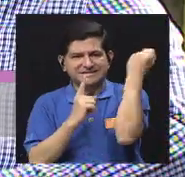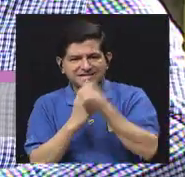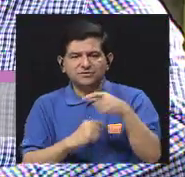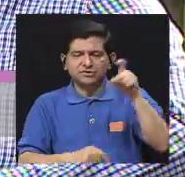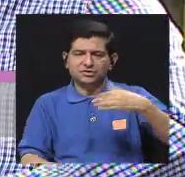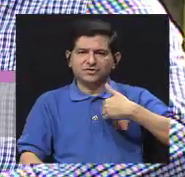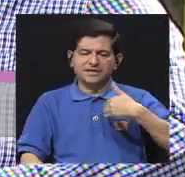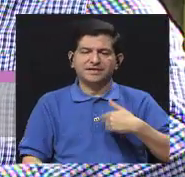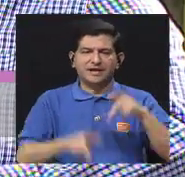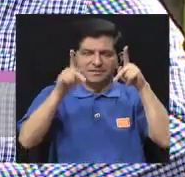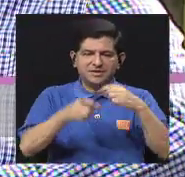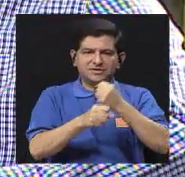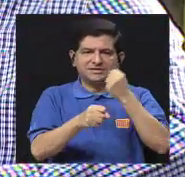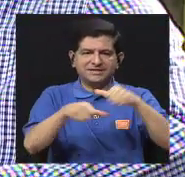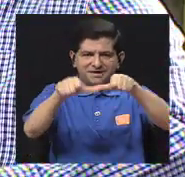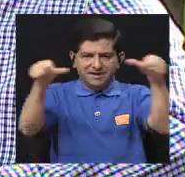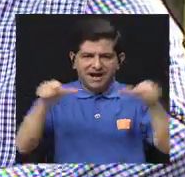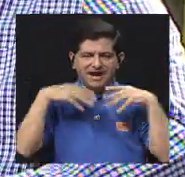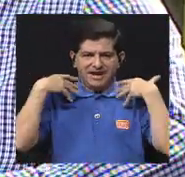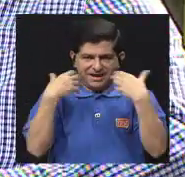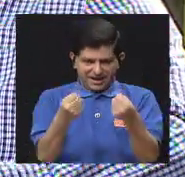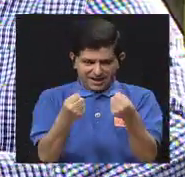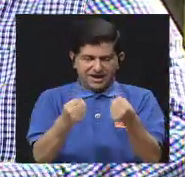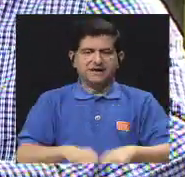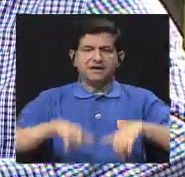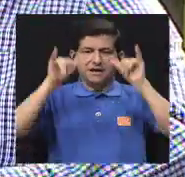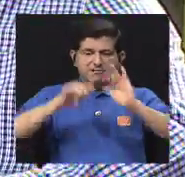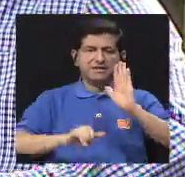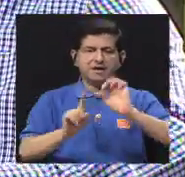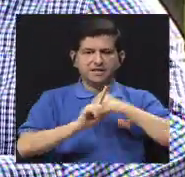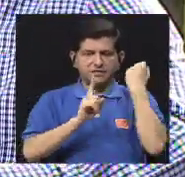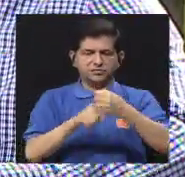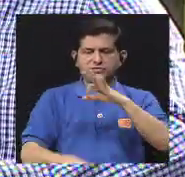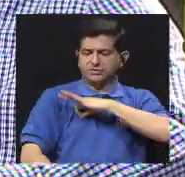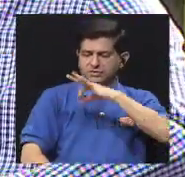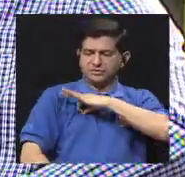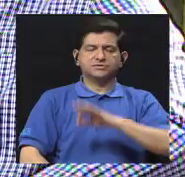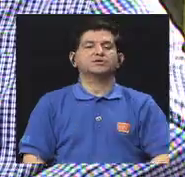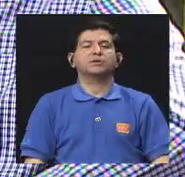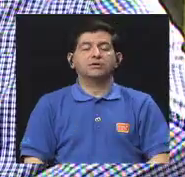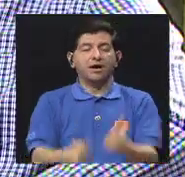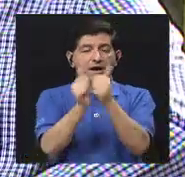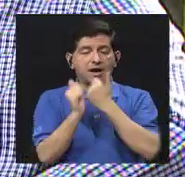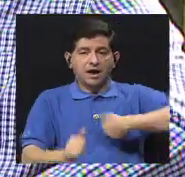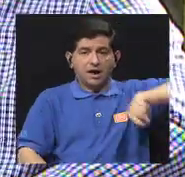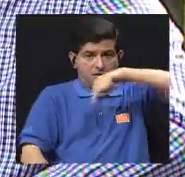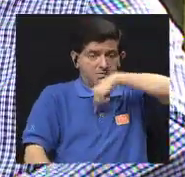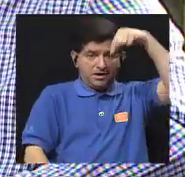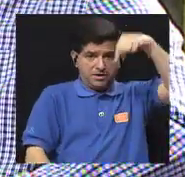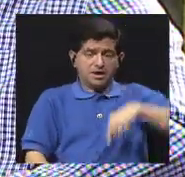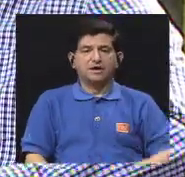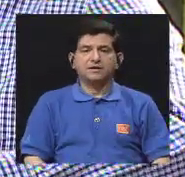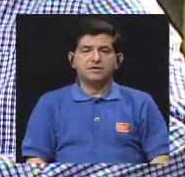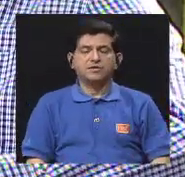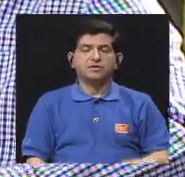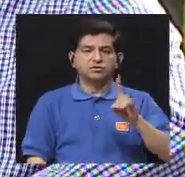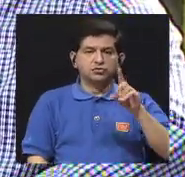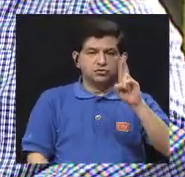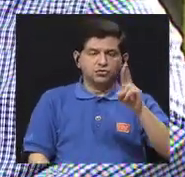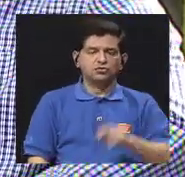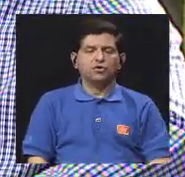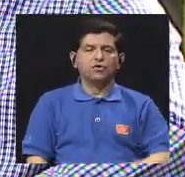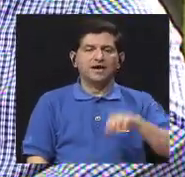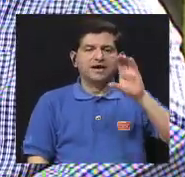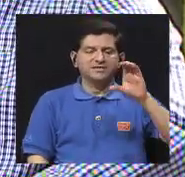que deben tener el personal de salud para mantener su estado de bienestar y para esto nos acompaña el doctor